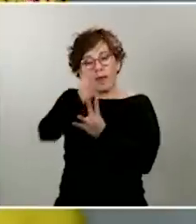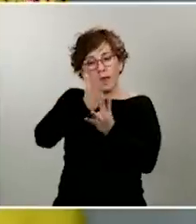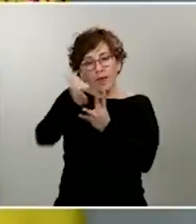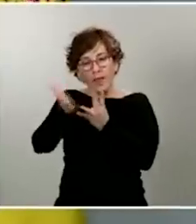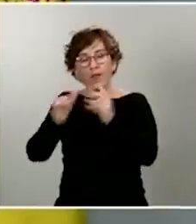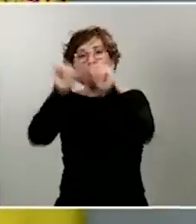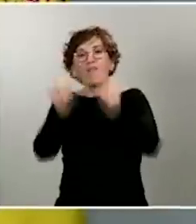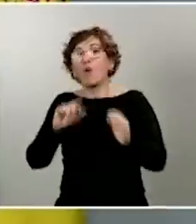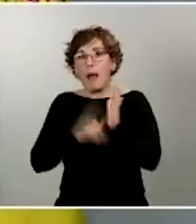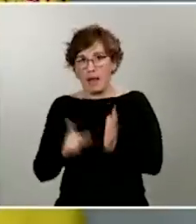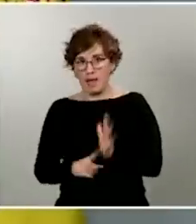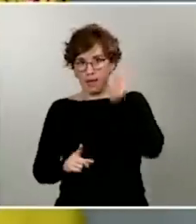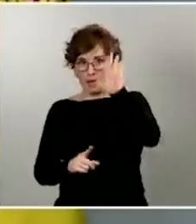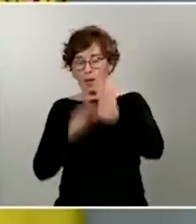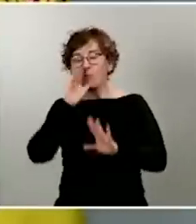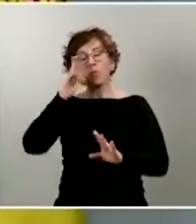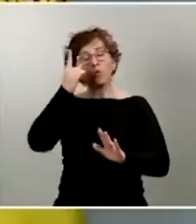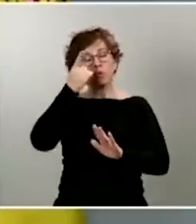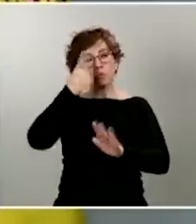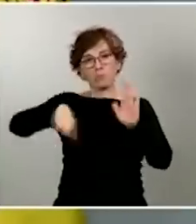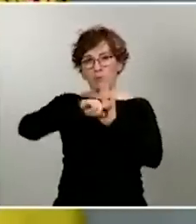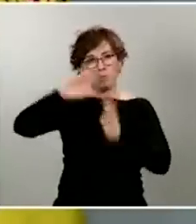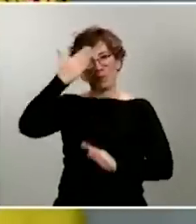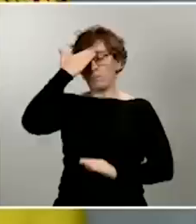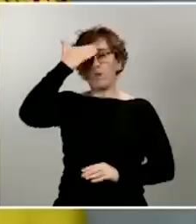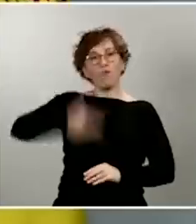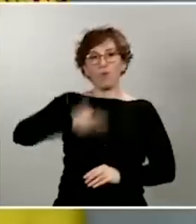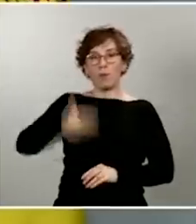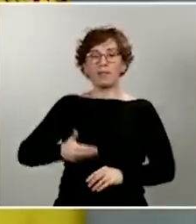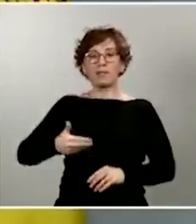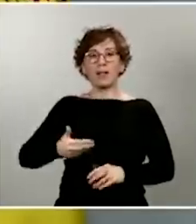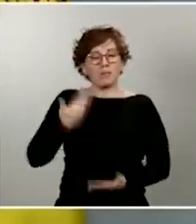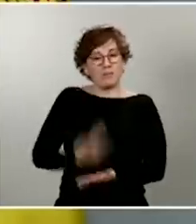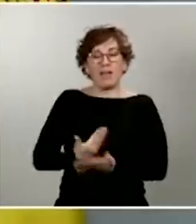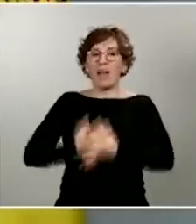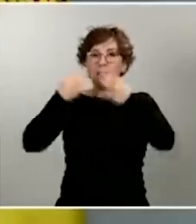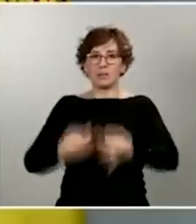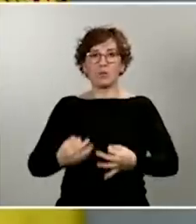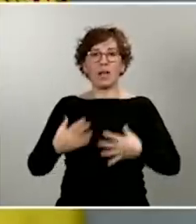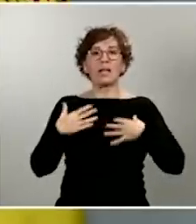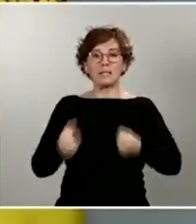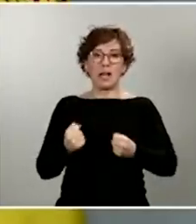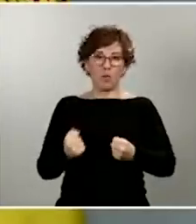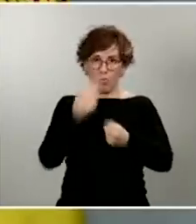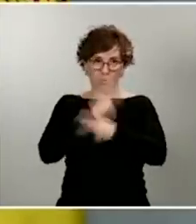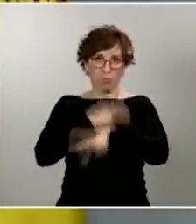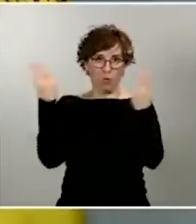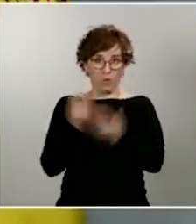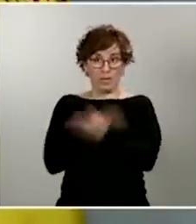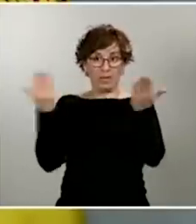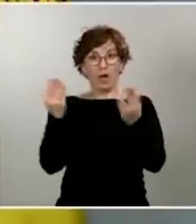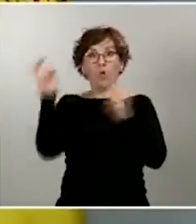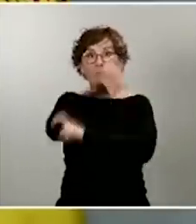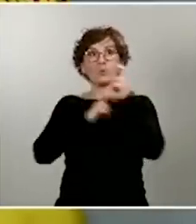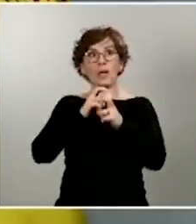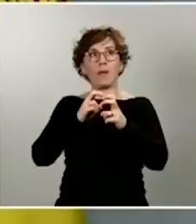principio fundamental, garantizar la salud pública y garantizar la salud pública como bien constitucional del conjunto de los ciudadanos